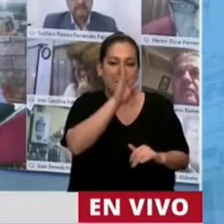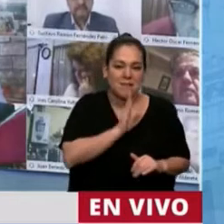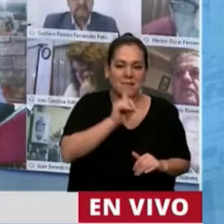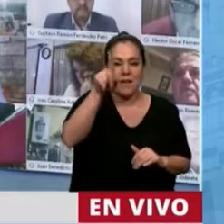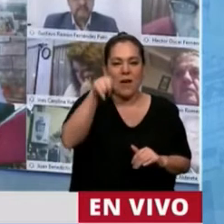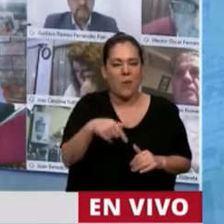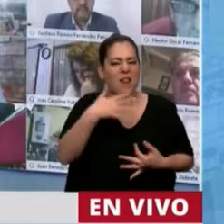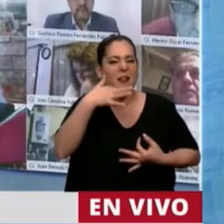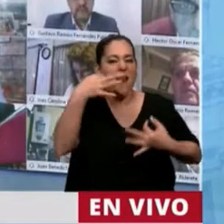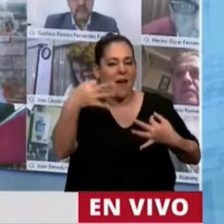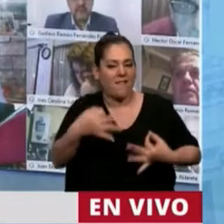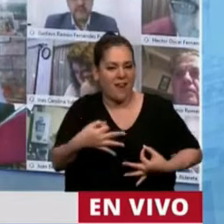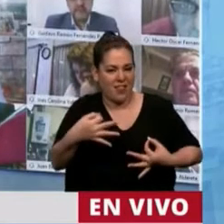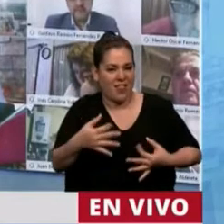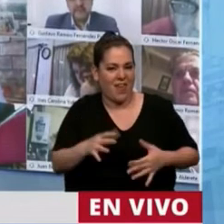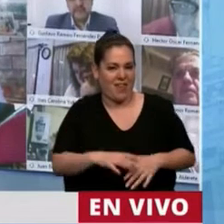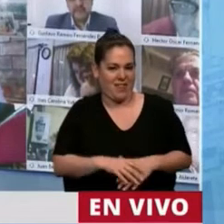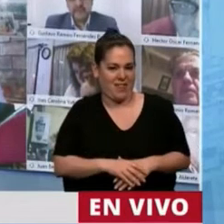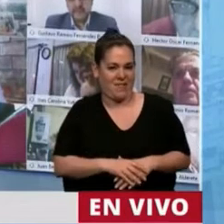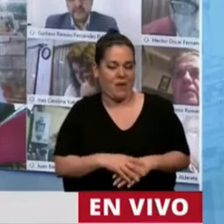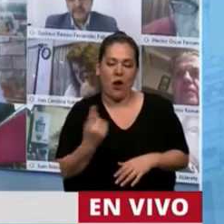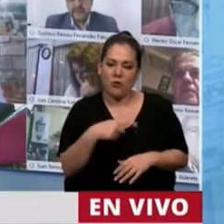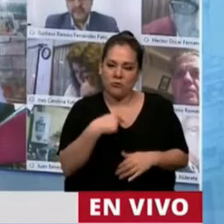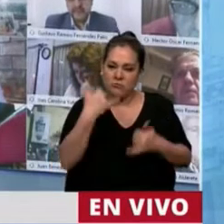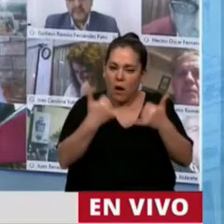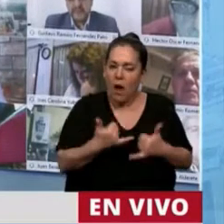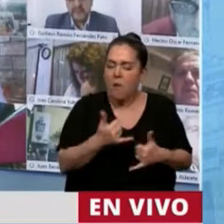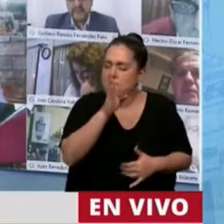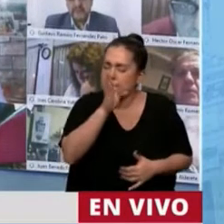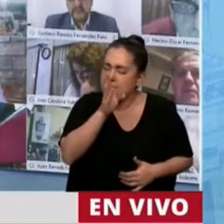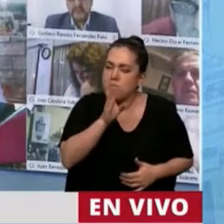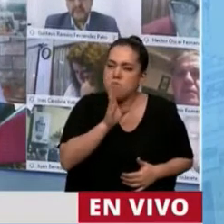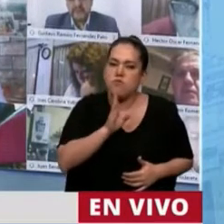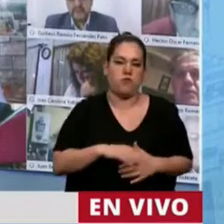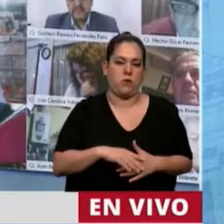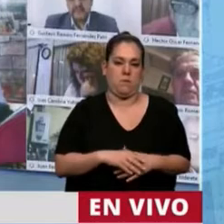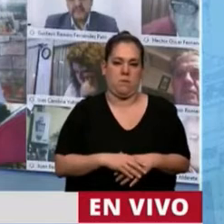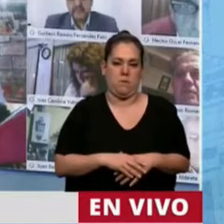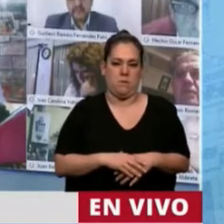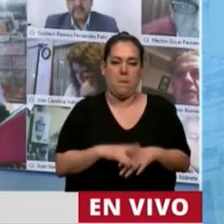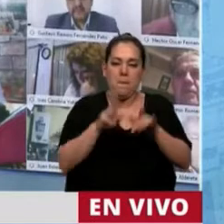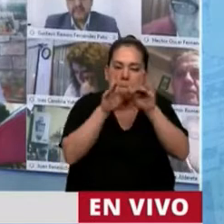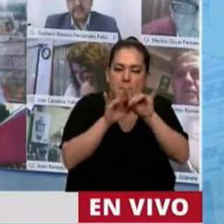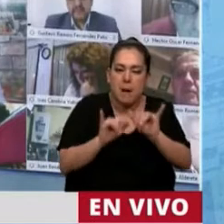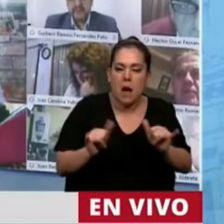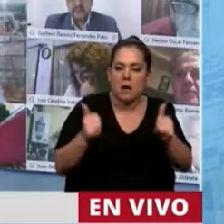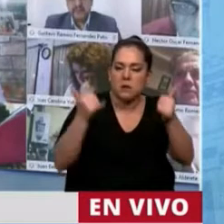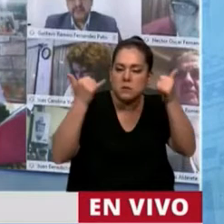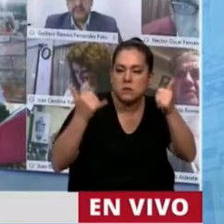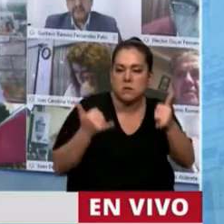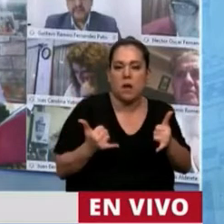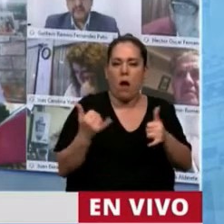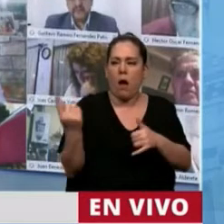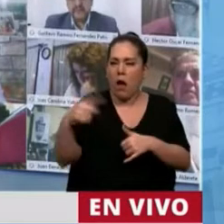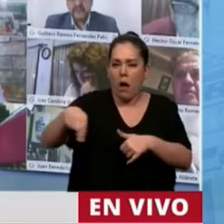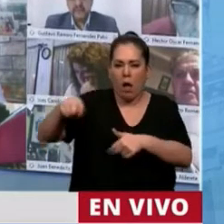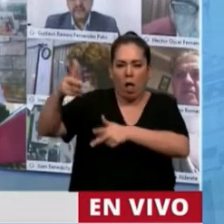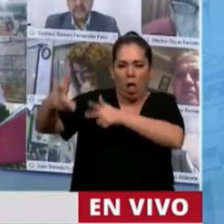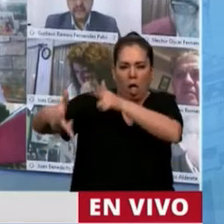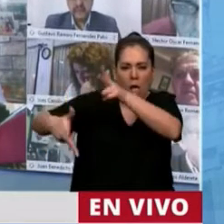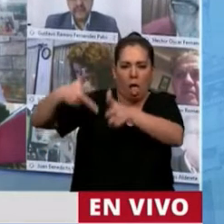cada tanto por esa organización. Es que creemos que, bueno, que ayer se ha dado un...